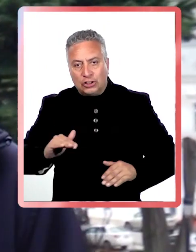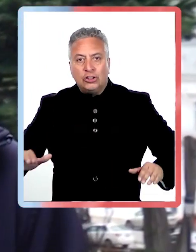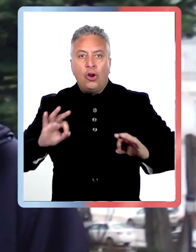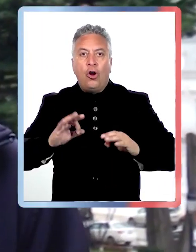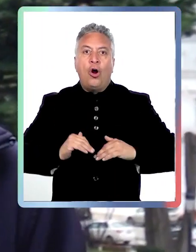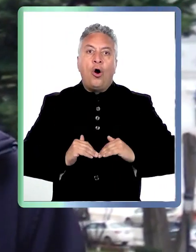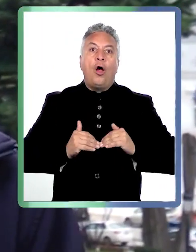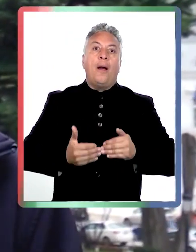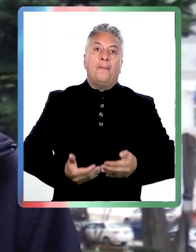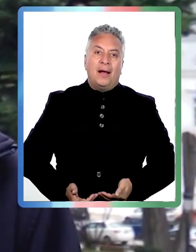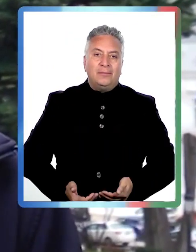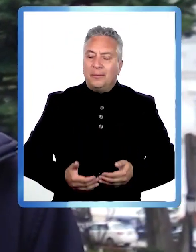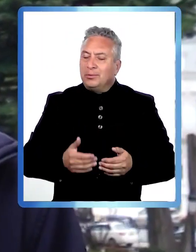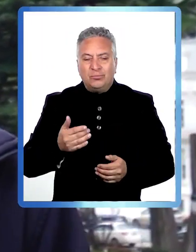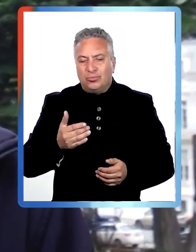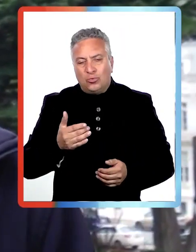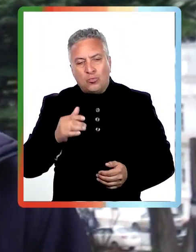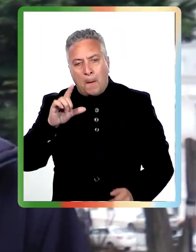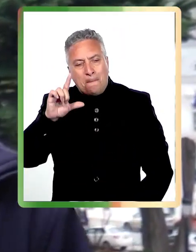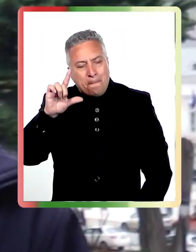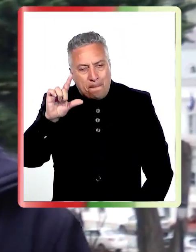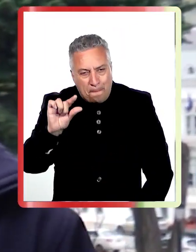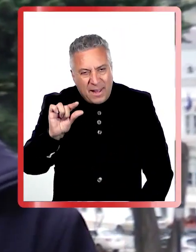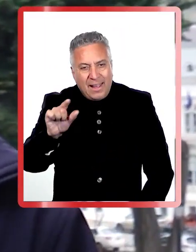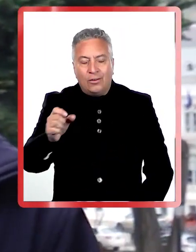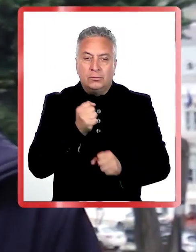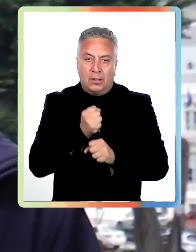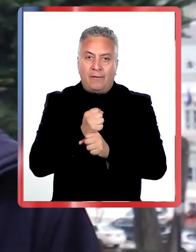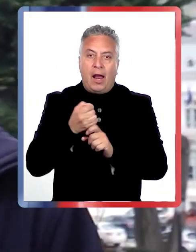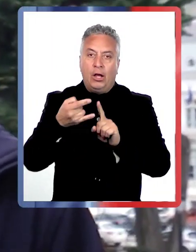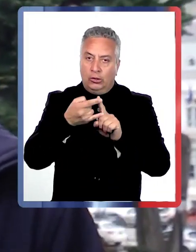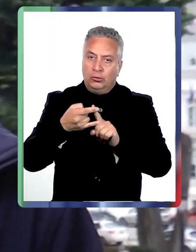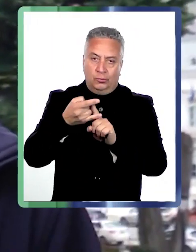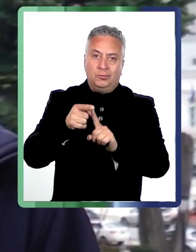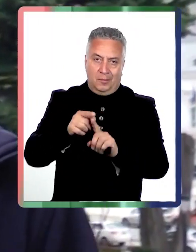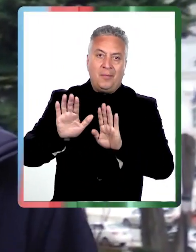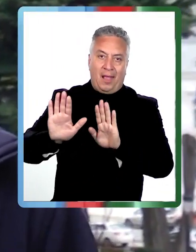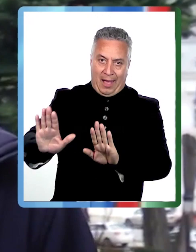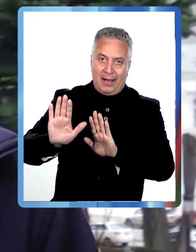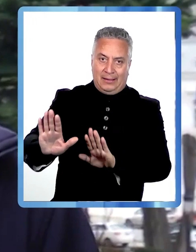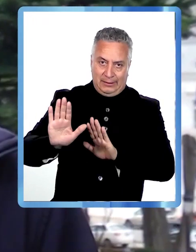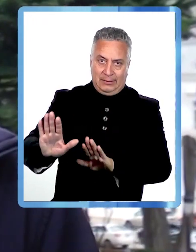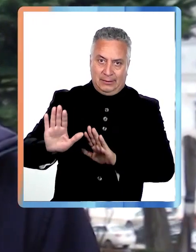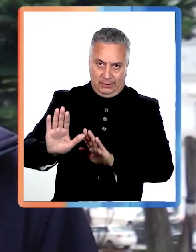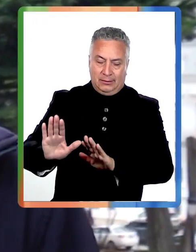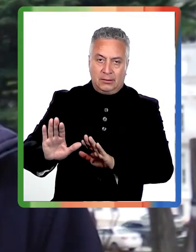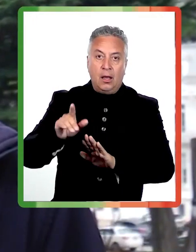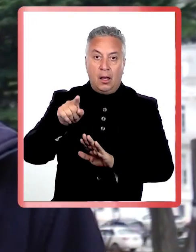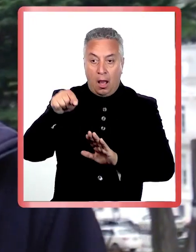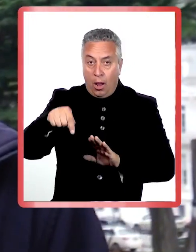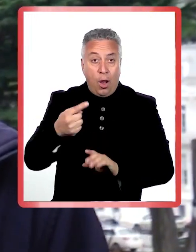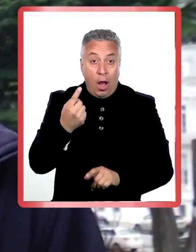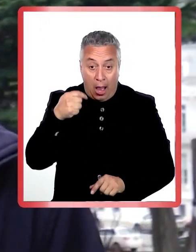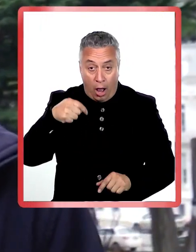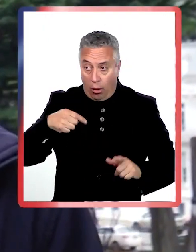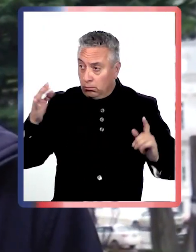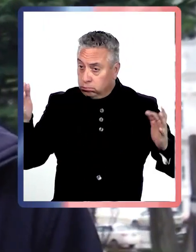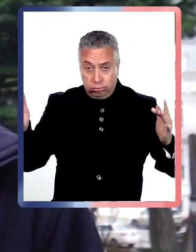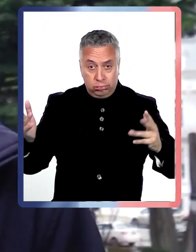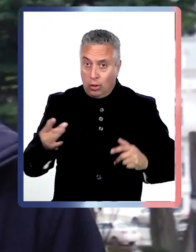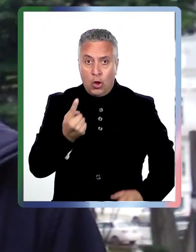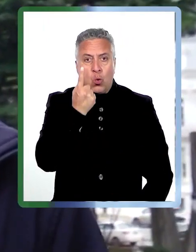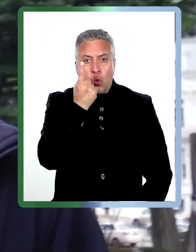muy menor que se mantuvo con teletrabajo. Hoy es una persona la que se mantiene con teletrabajo y que por su condición lo vamos a